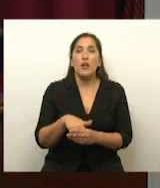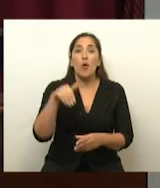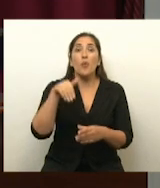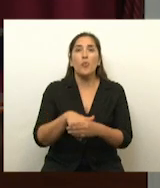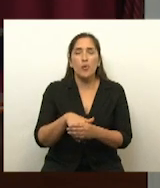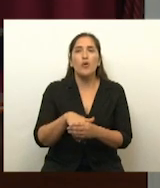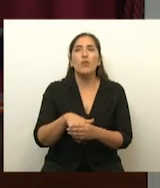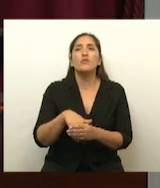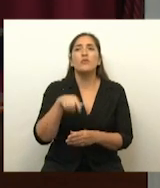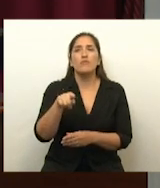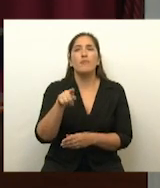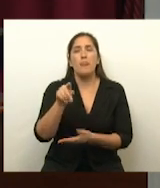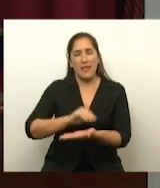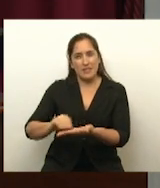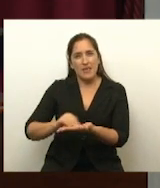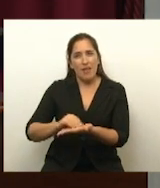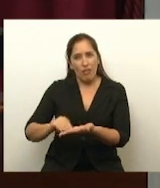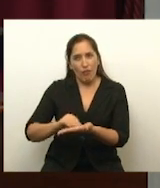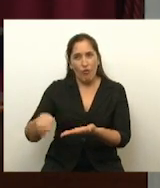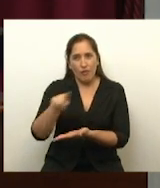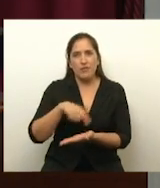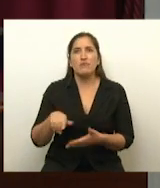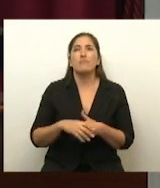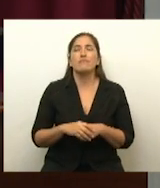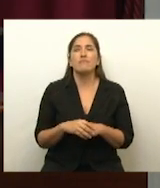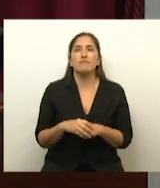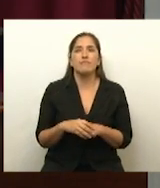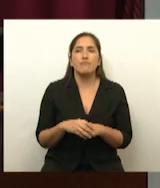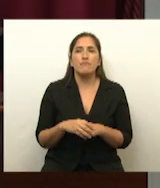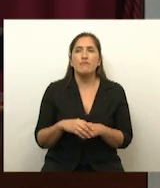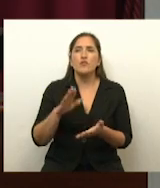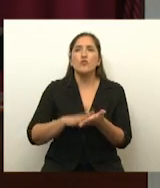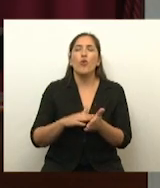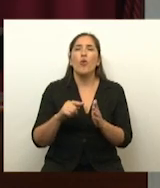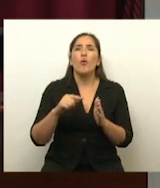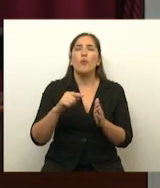señor secretario? Dígale a los señores senadores. Índice de precios.